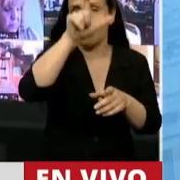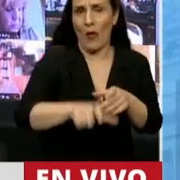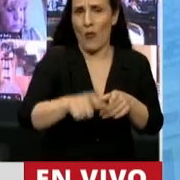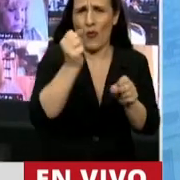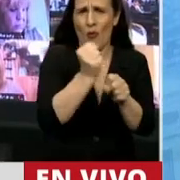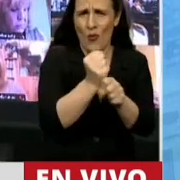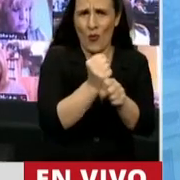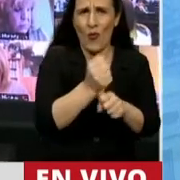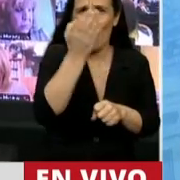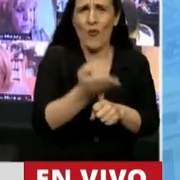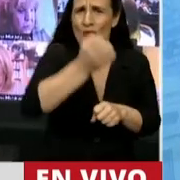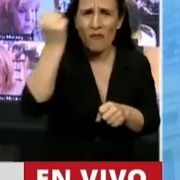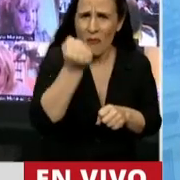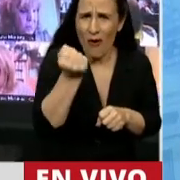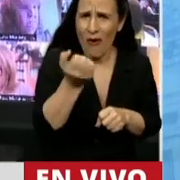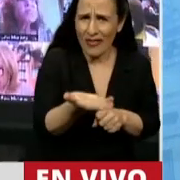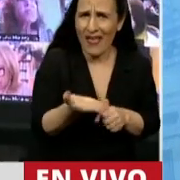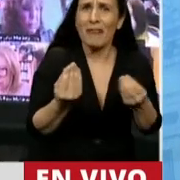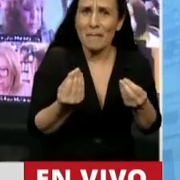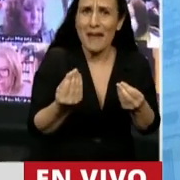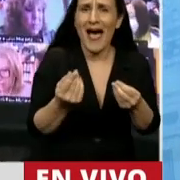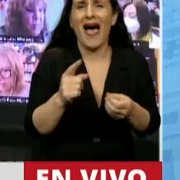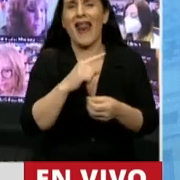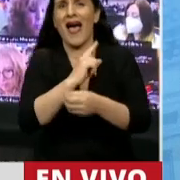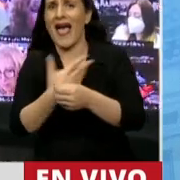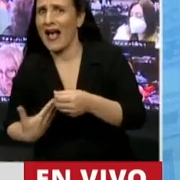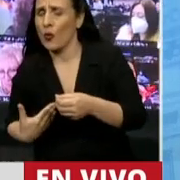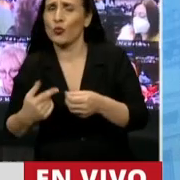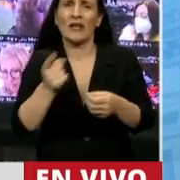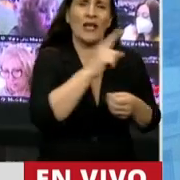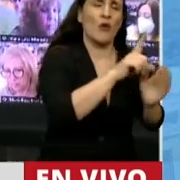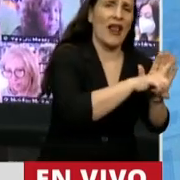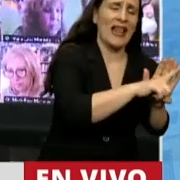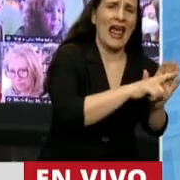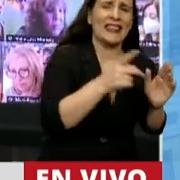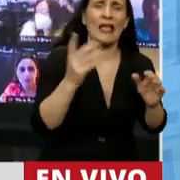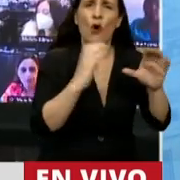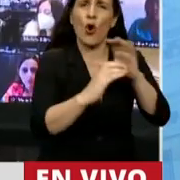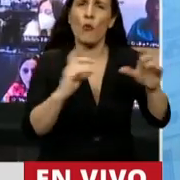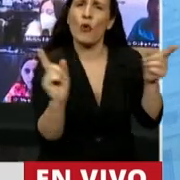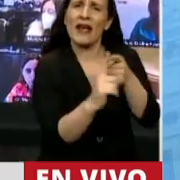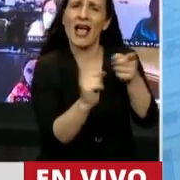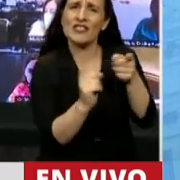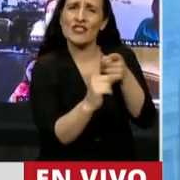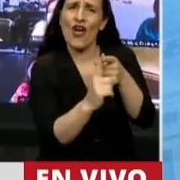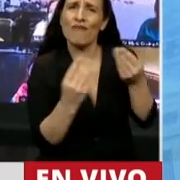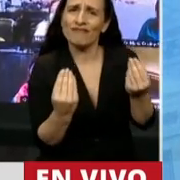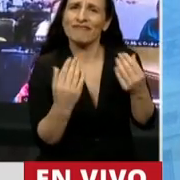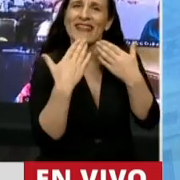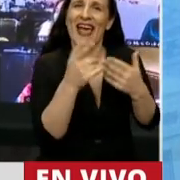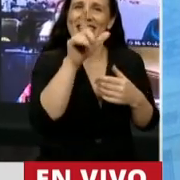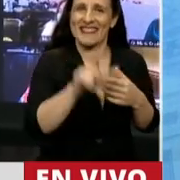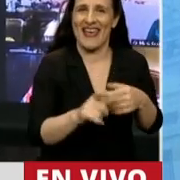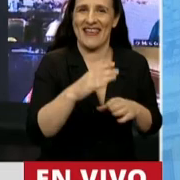para que la comunicación entre el Ejecutivo y el Legislativo sea fluida y los proyectos de gobierno que le